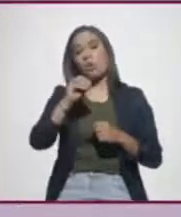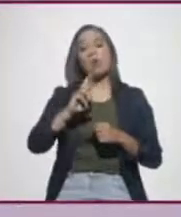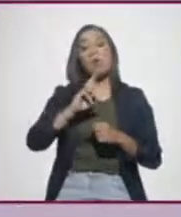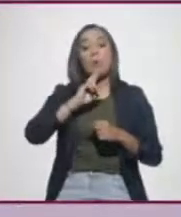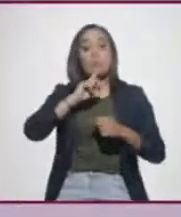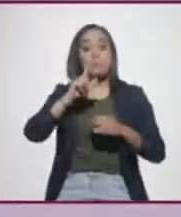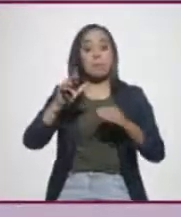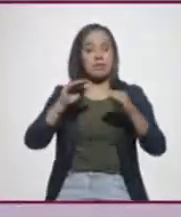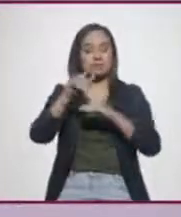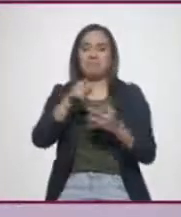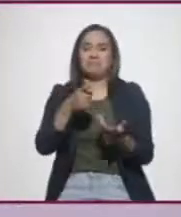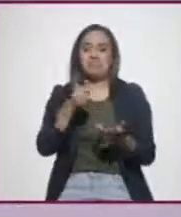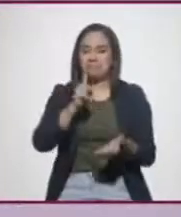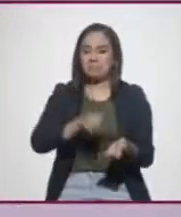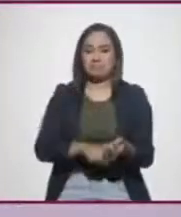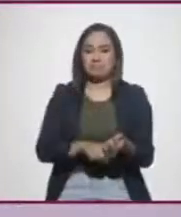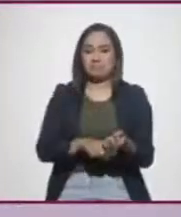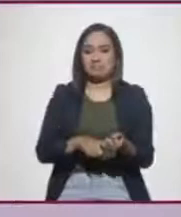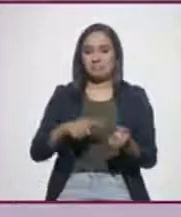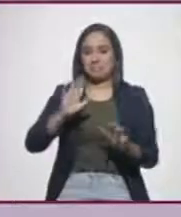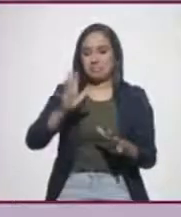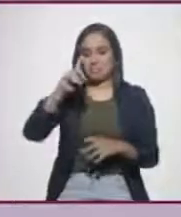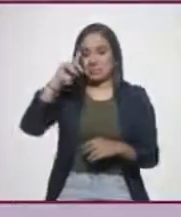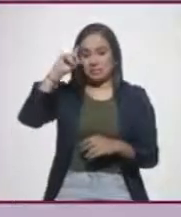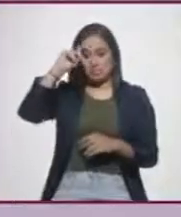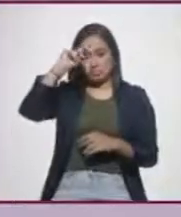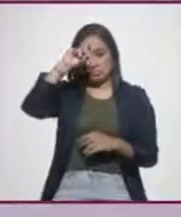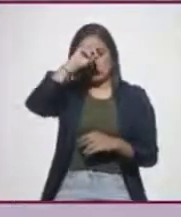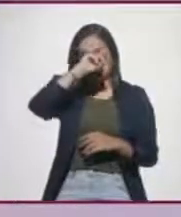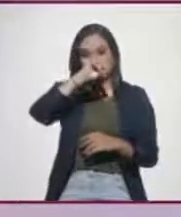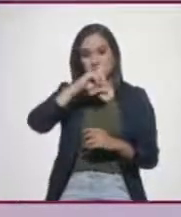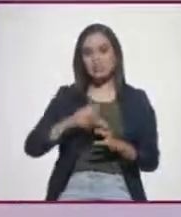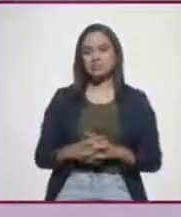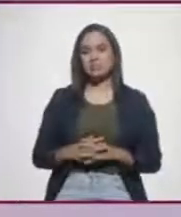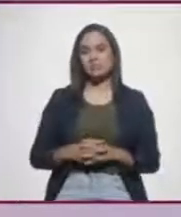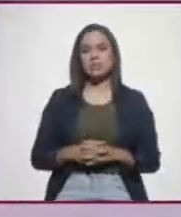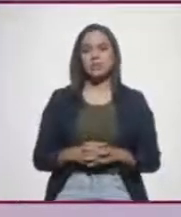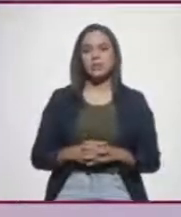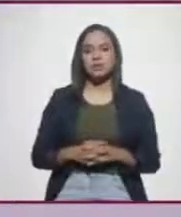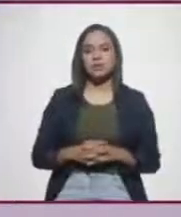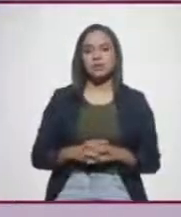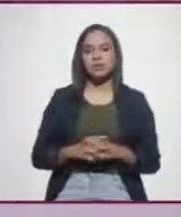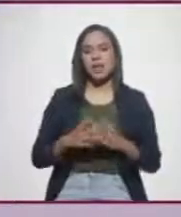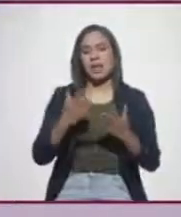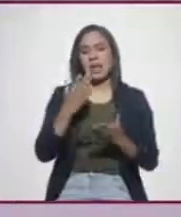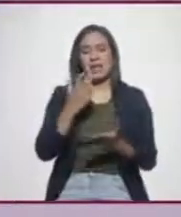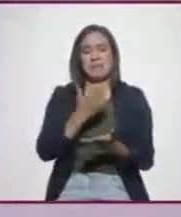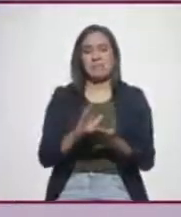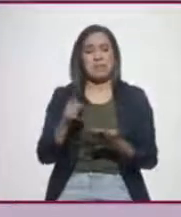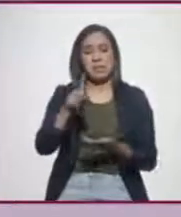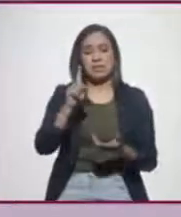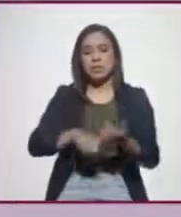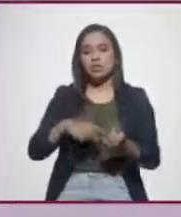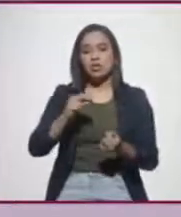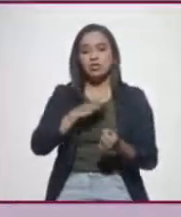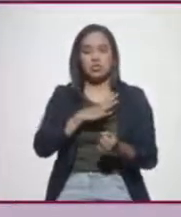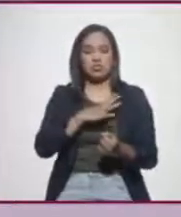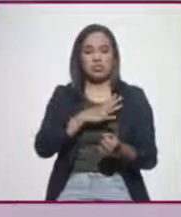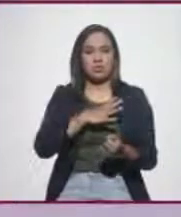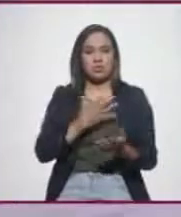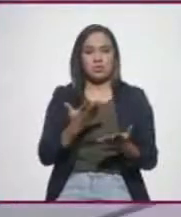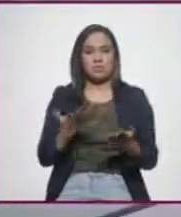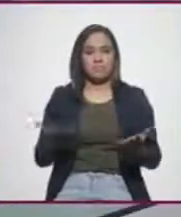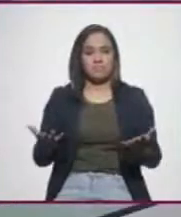bastante serios, o digamos cuando no tienes además otros elementos que lo que